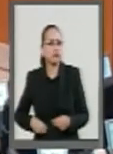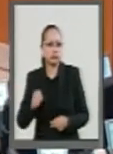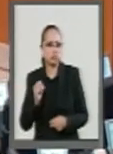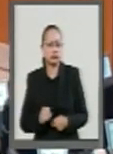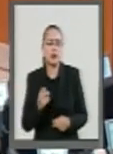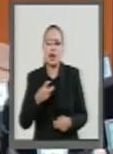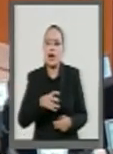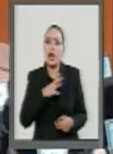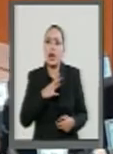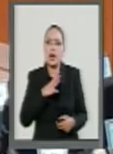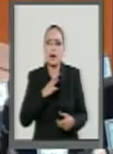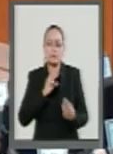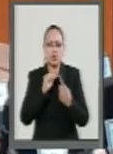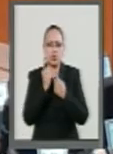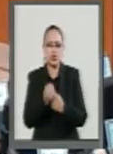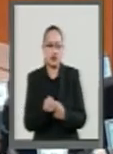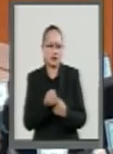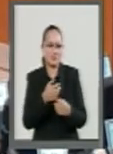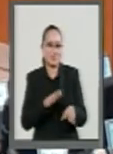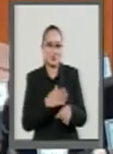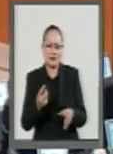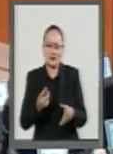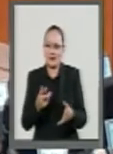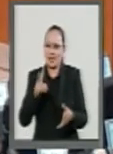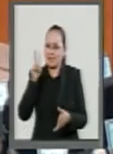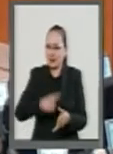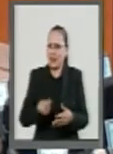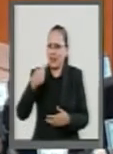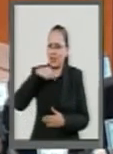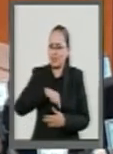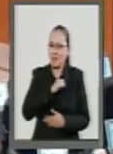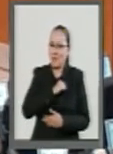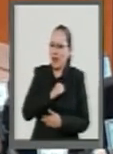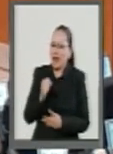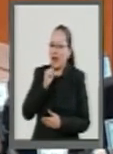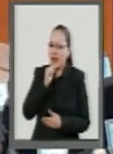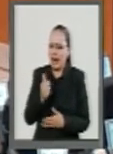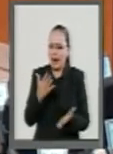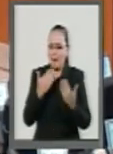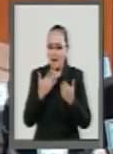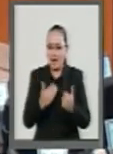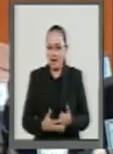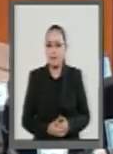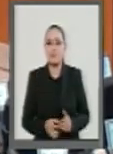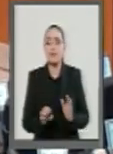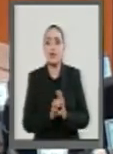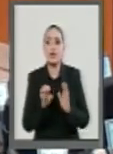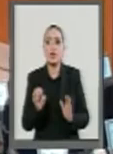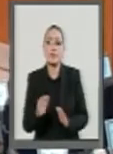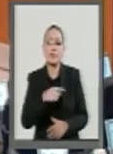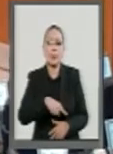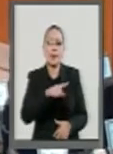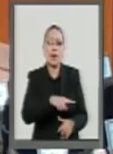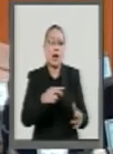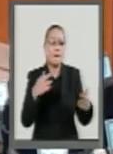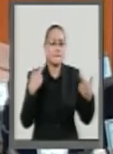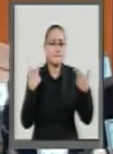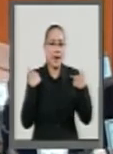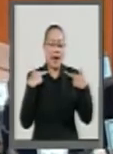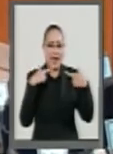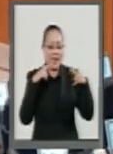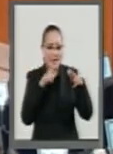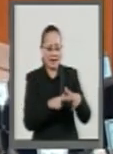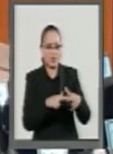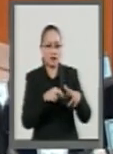que no saben enfrentar porque no son criminales. El ejemplo más claro lo tenemos con los maestros que están en el penal del